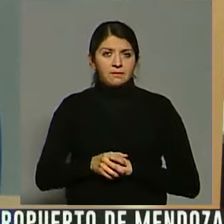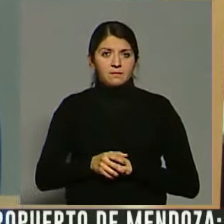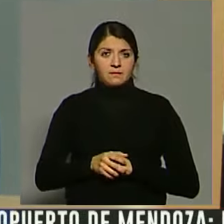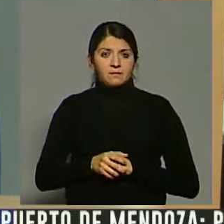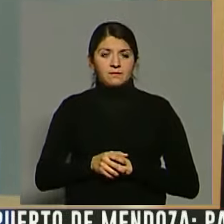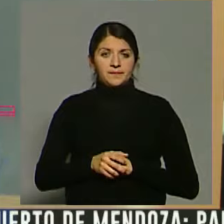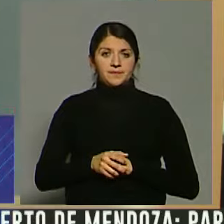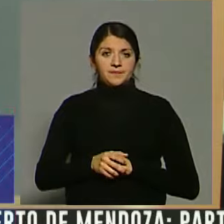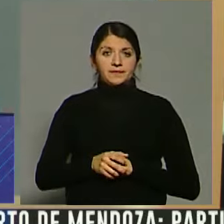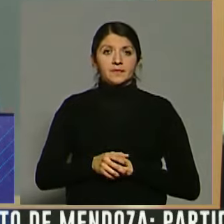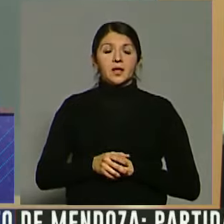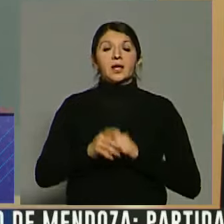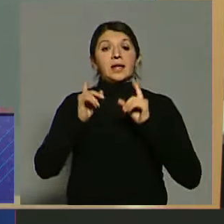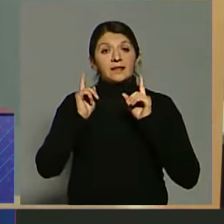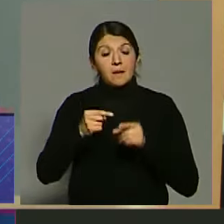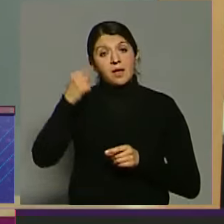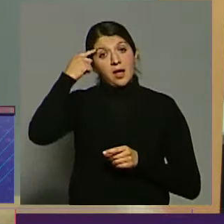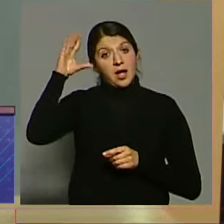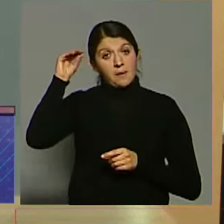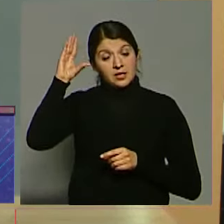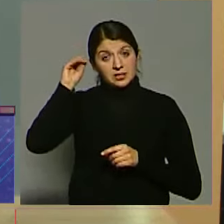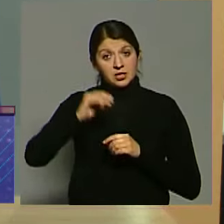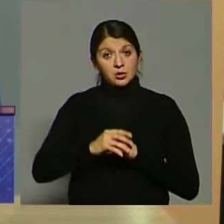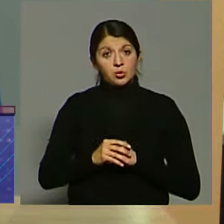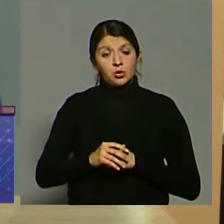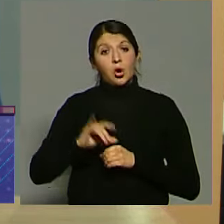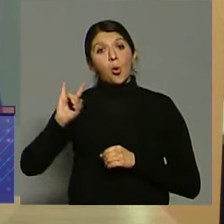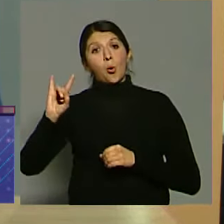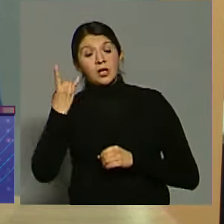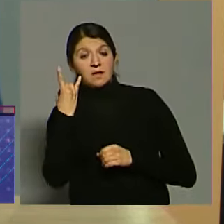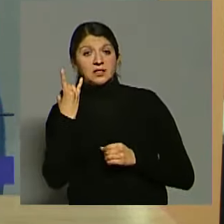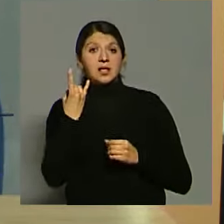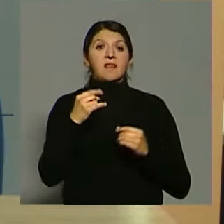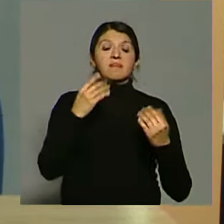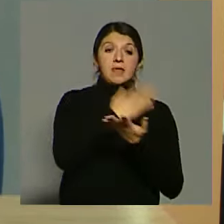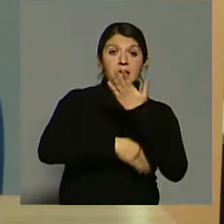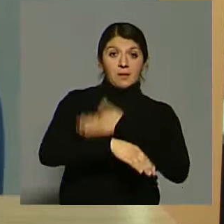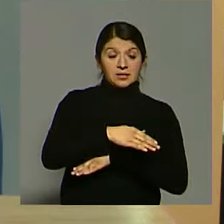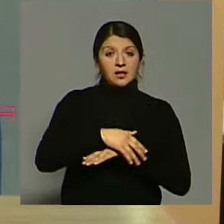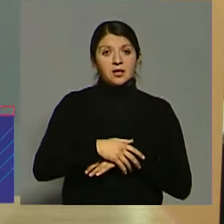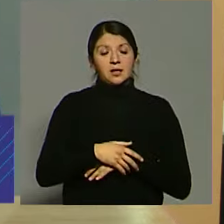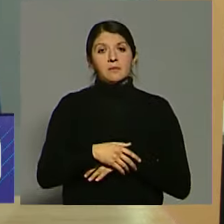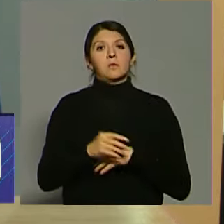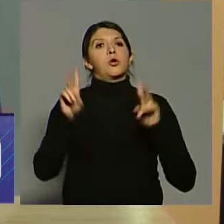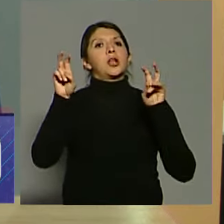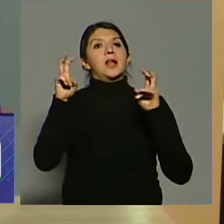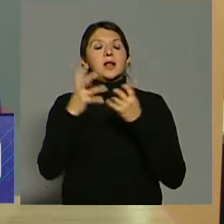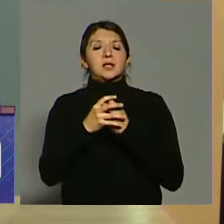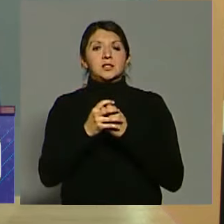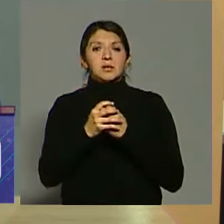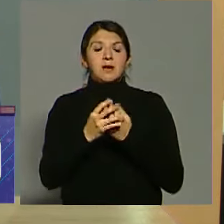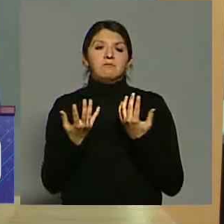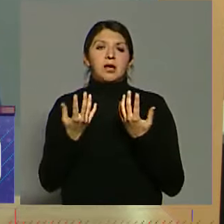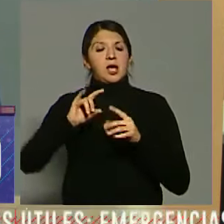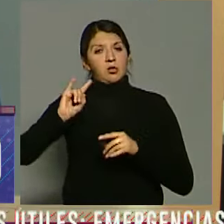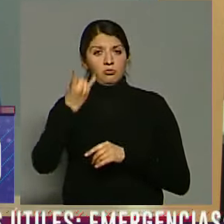Bien, además se realizó una capacitación universidad y discapacidad de educación superior como derecho. Esta actividad